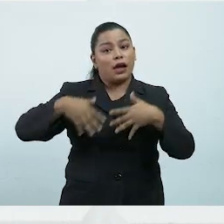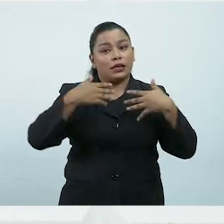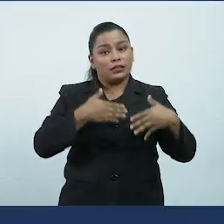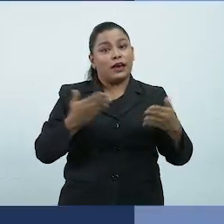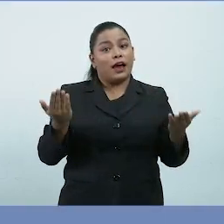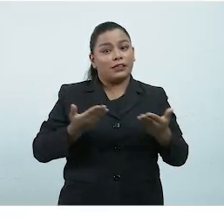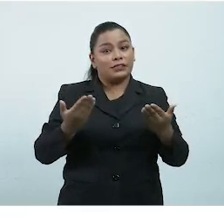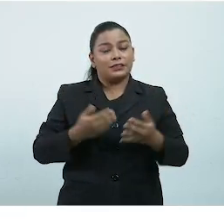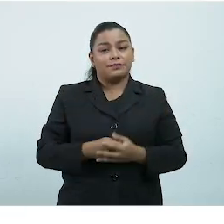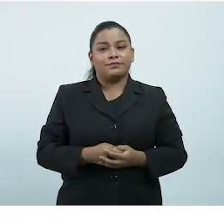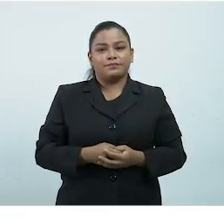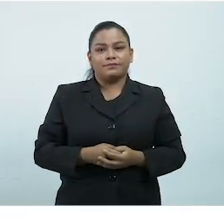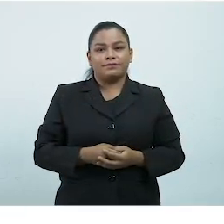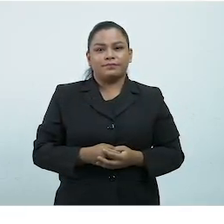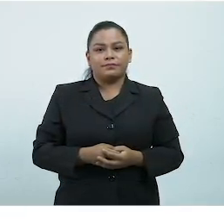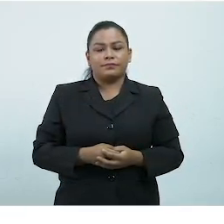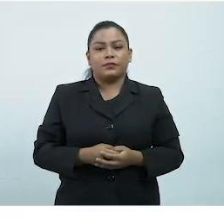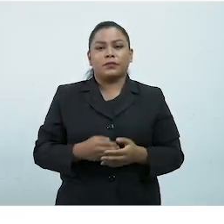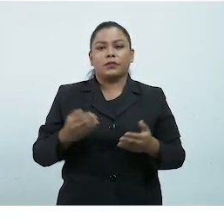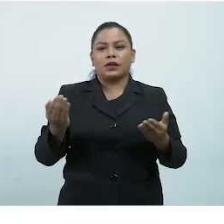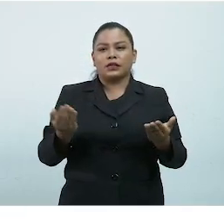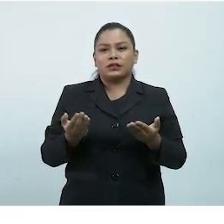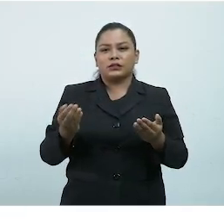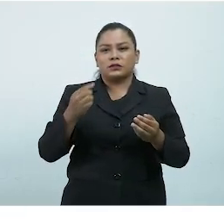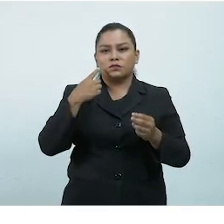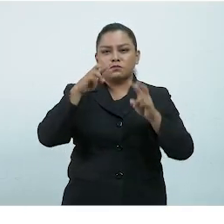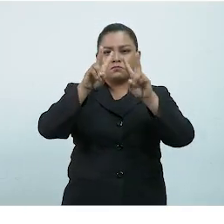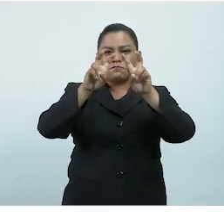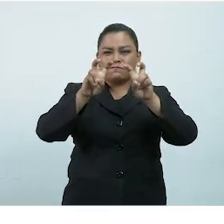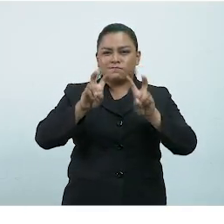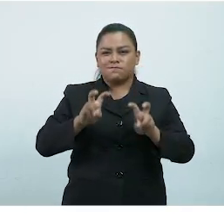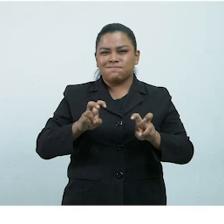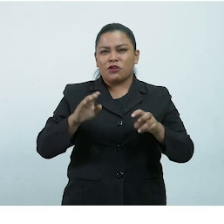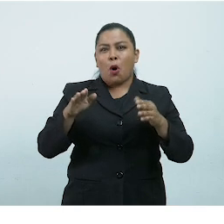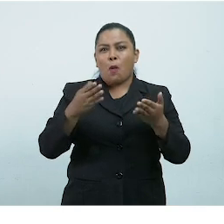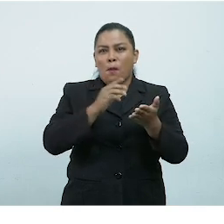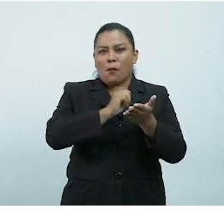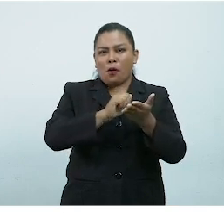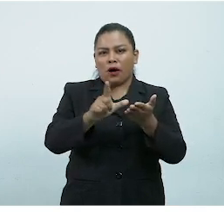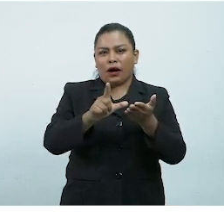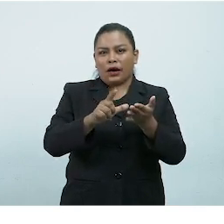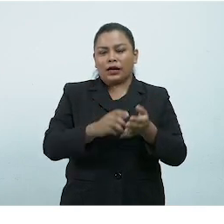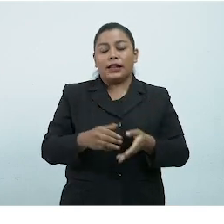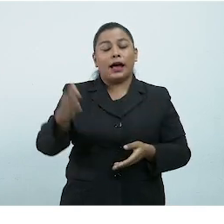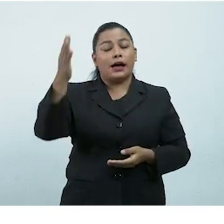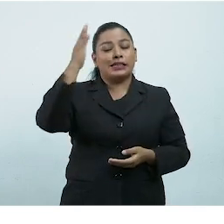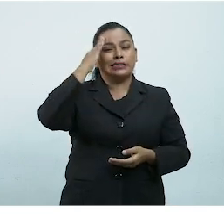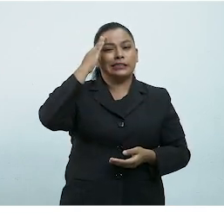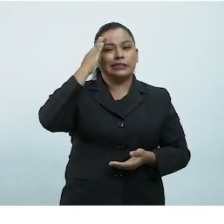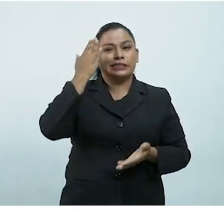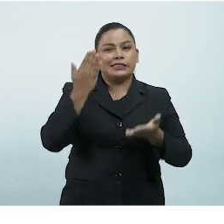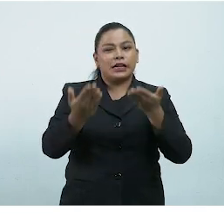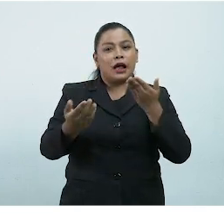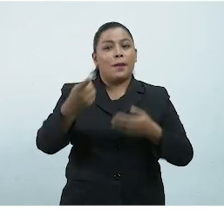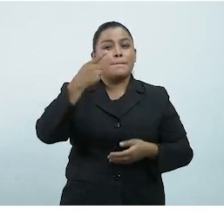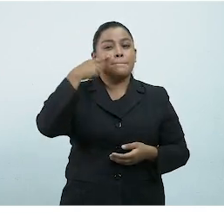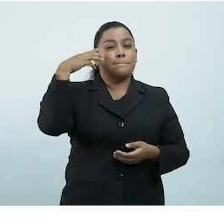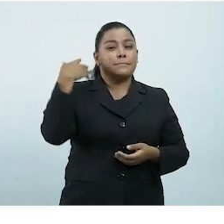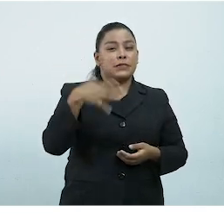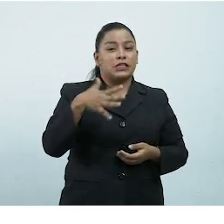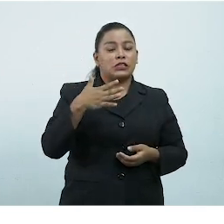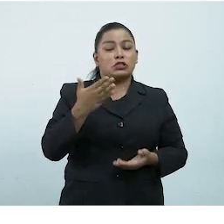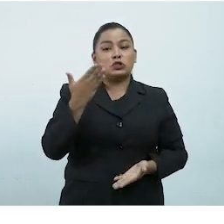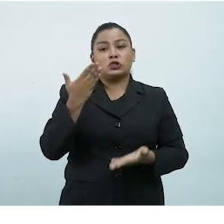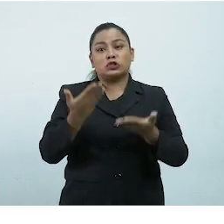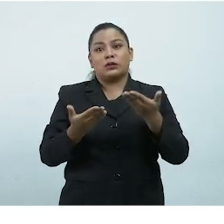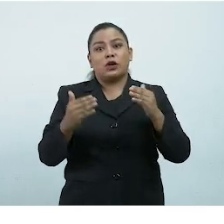este punto Realizar el diagnóstico del estado en que se encuentra la institución identificando posibles riesgos, así como